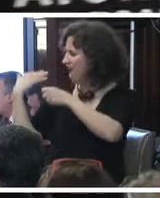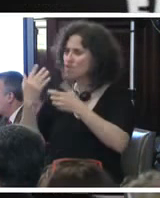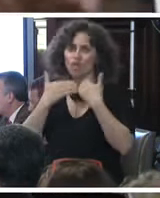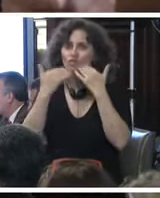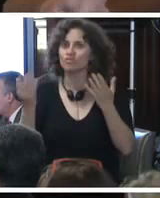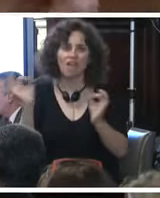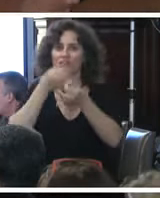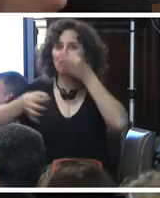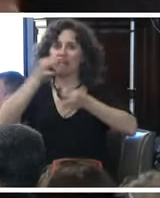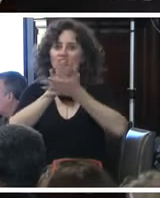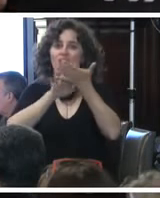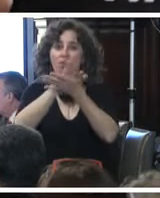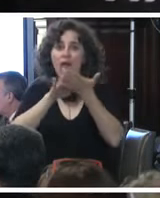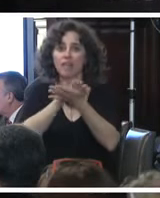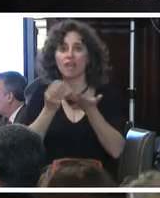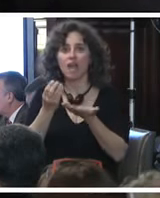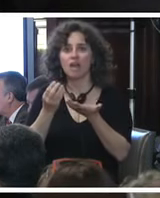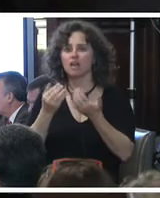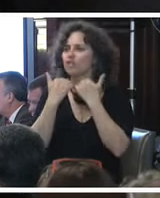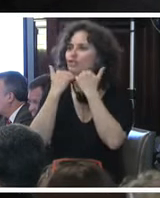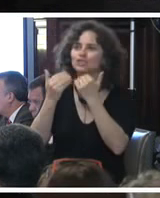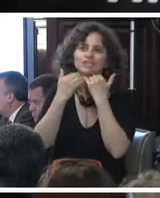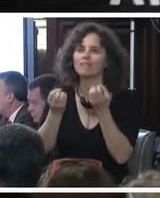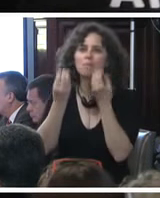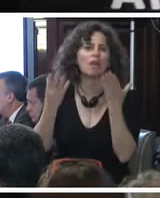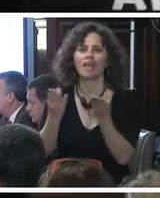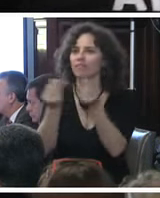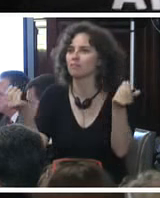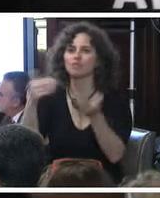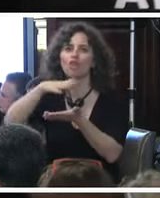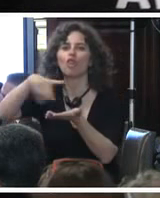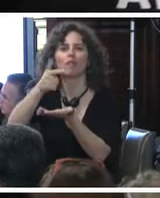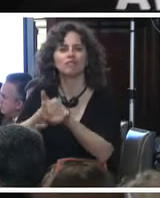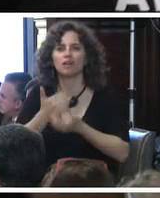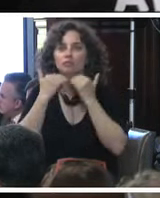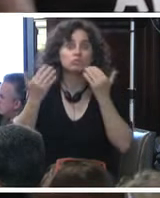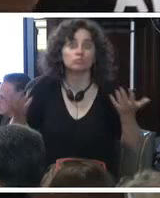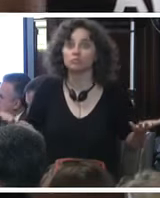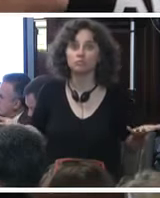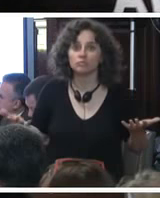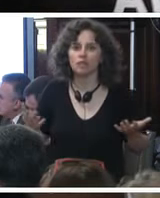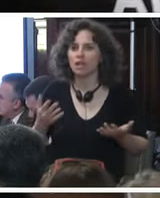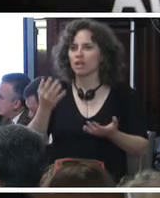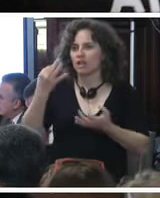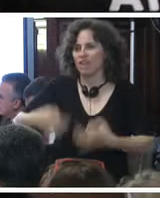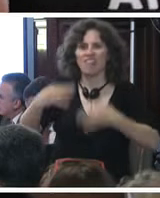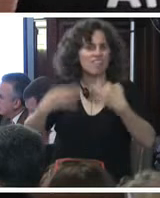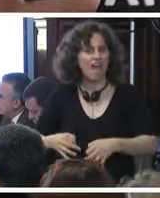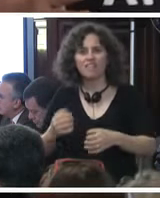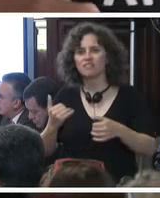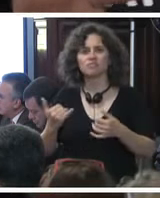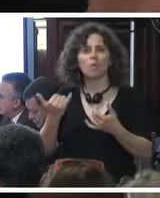de que no sepan en realidad el paradero de nuestros hijos. Una PGR totalmente,